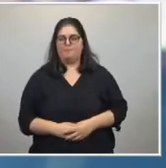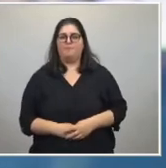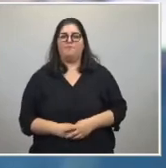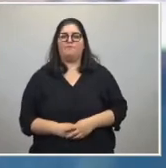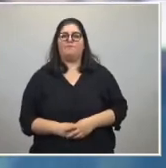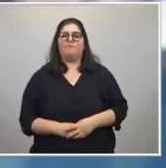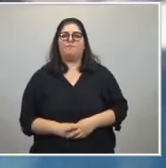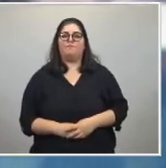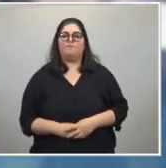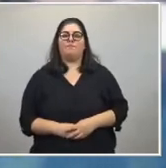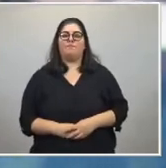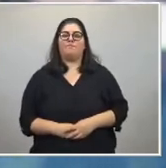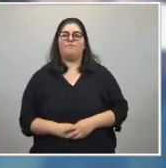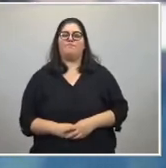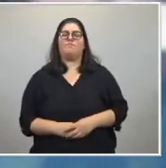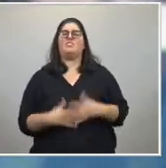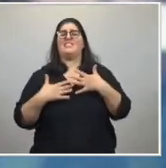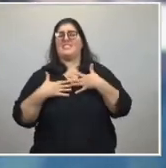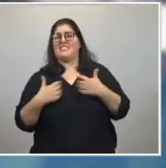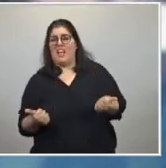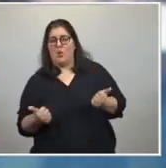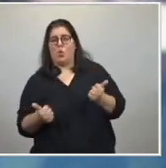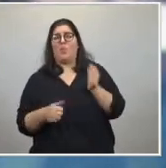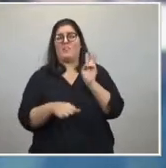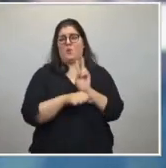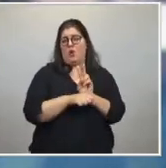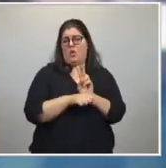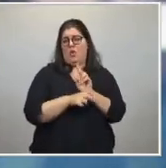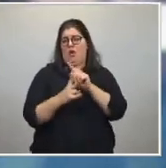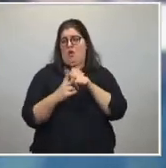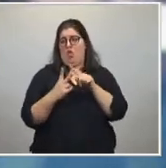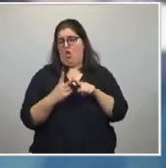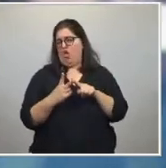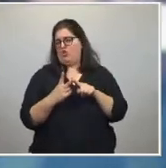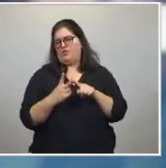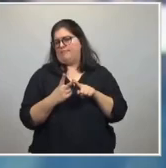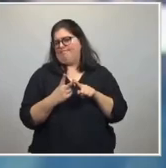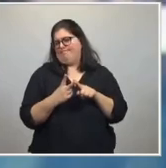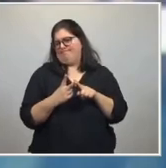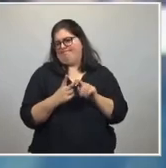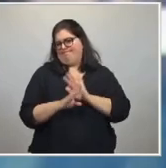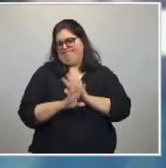Porque salud y seguridad son todo.